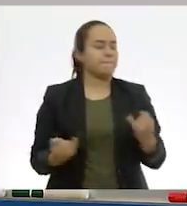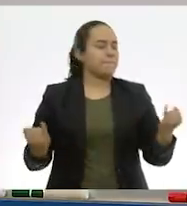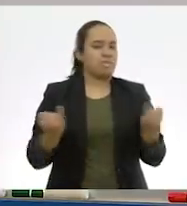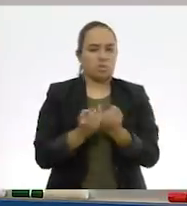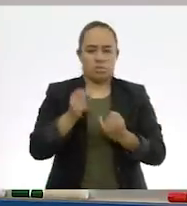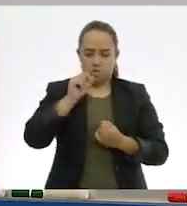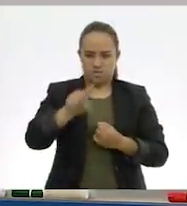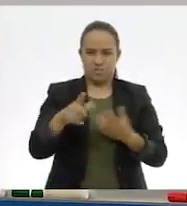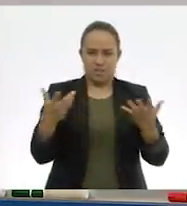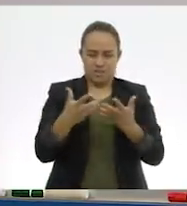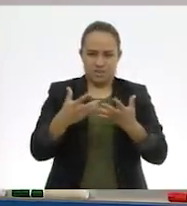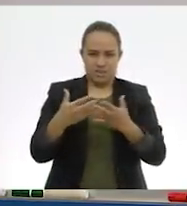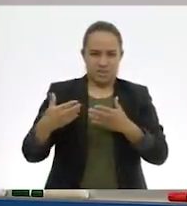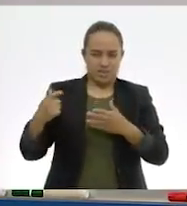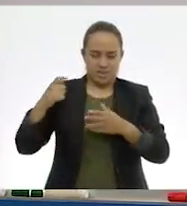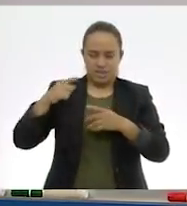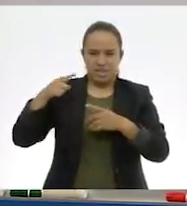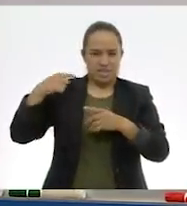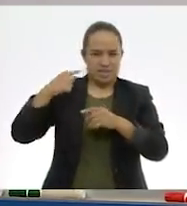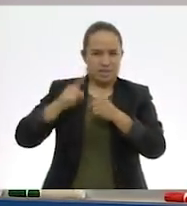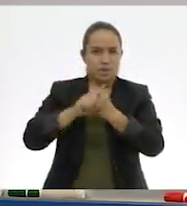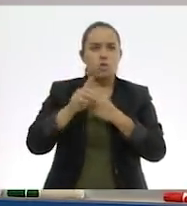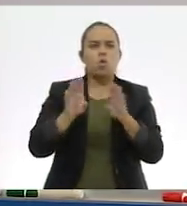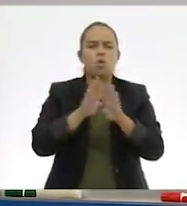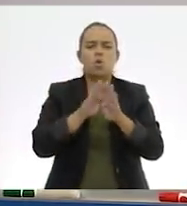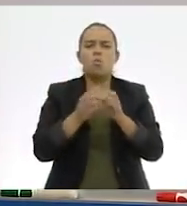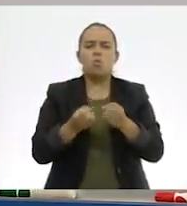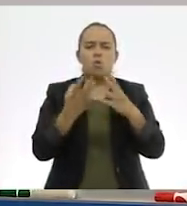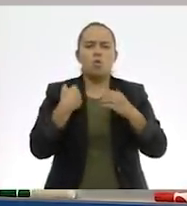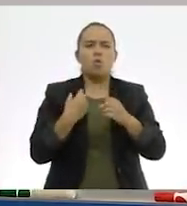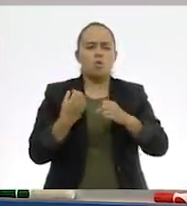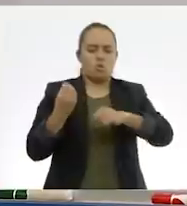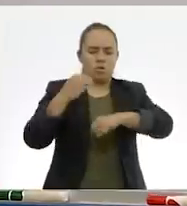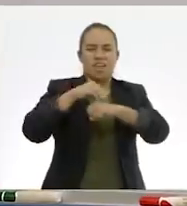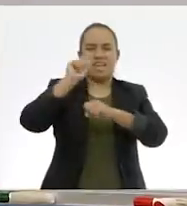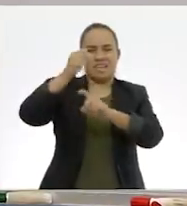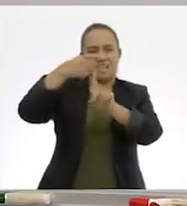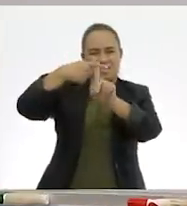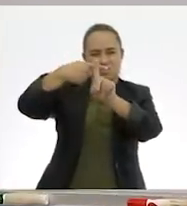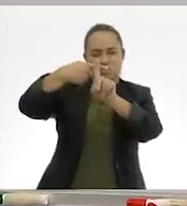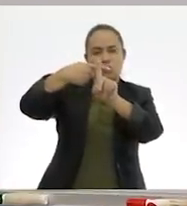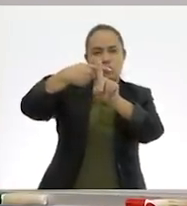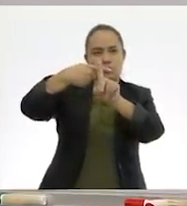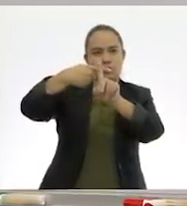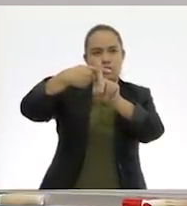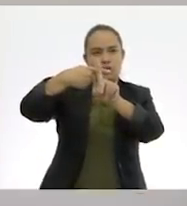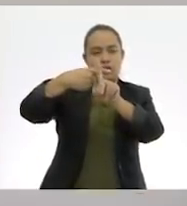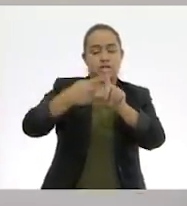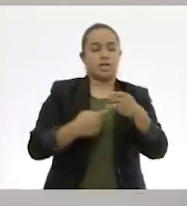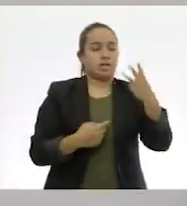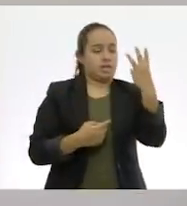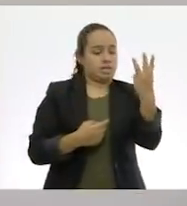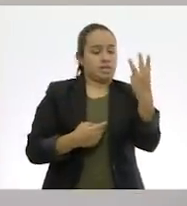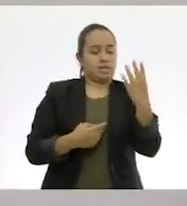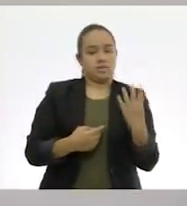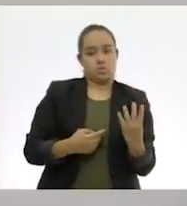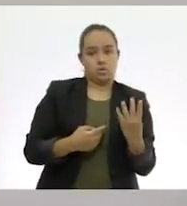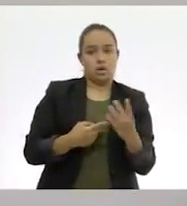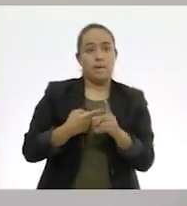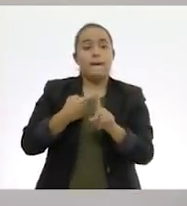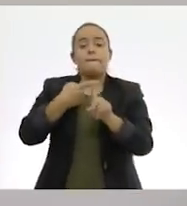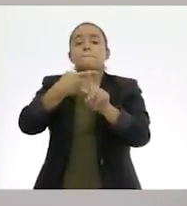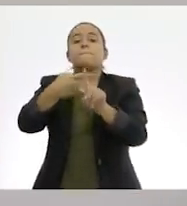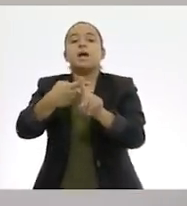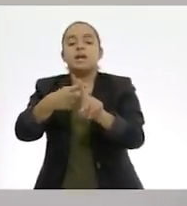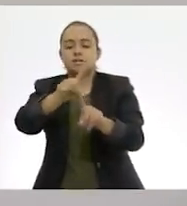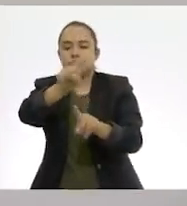el mismo procedimiento. Aunque me dicen que cuánto le tengo que agregar y sería una suma, tres cuartos más que,